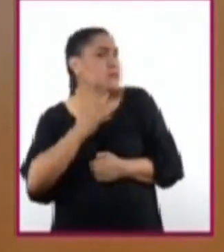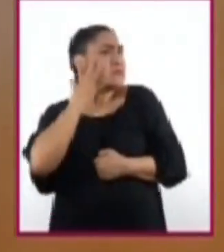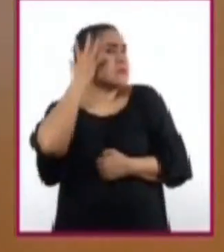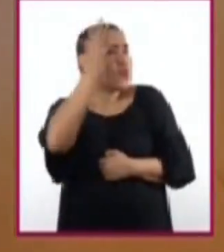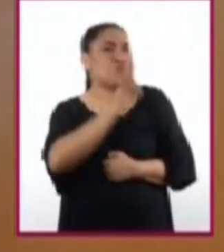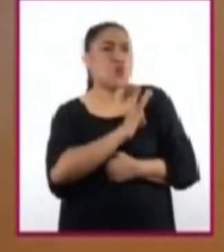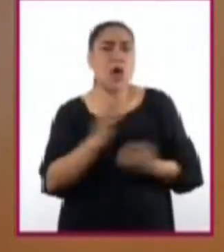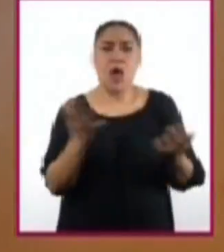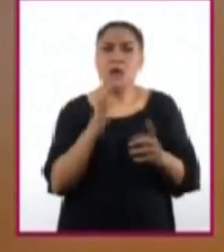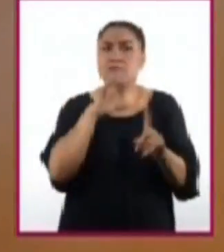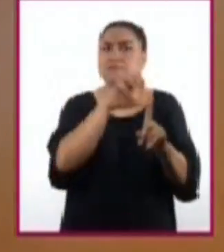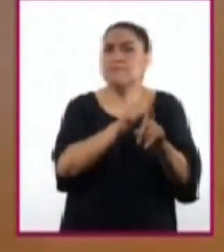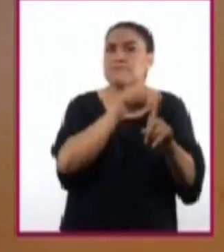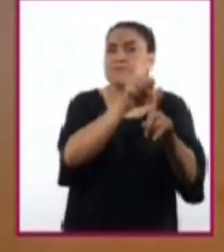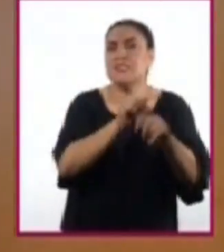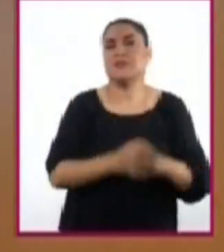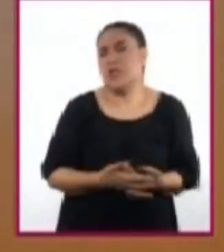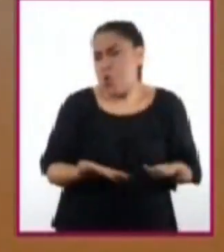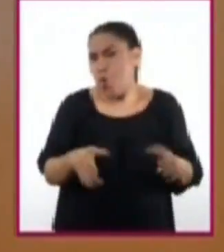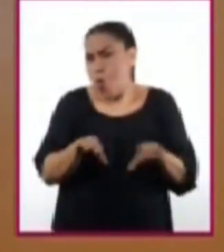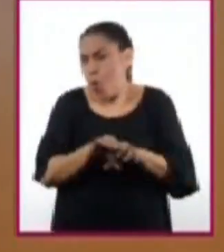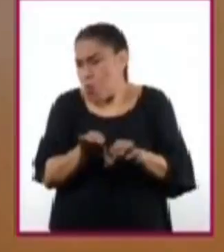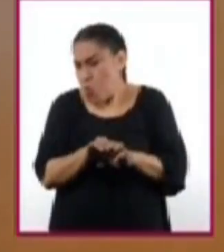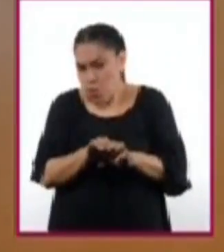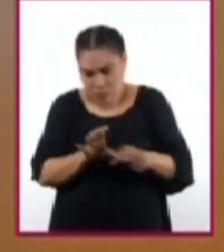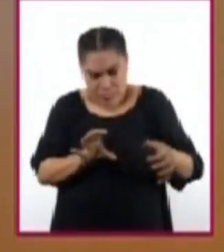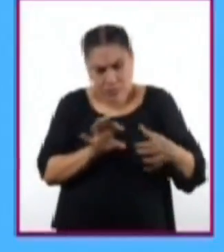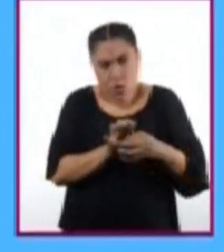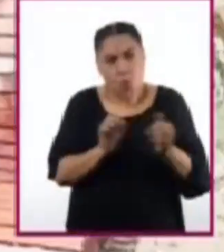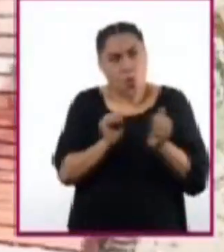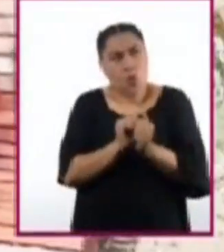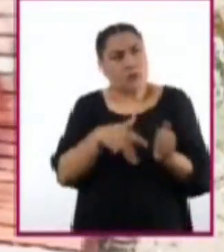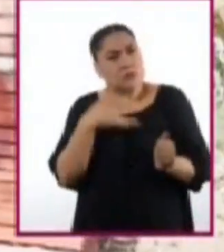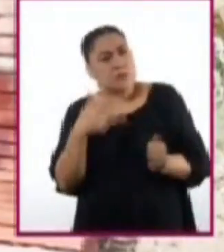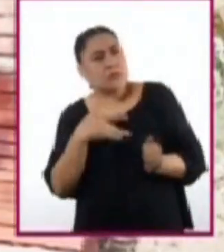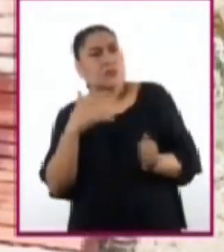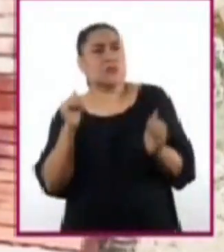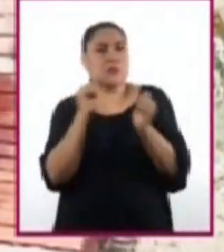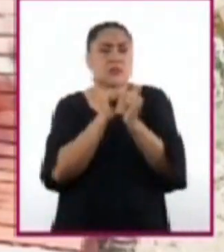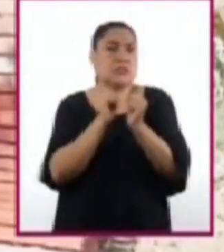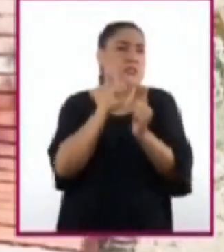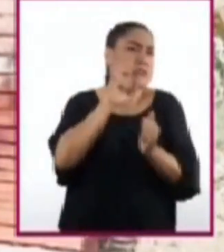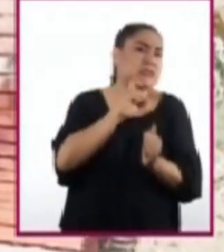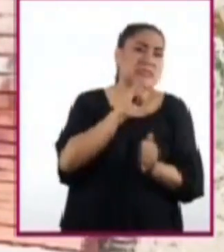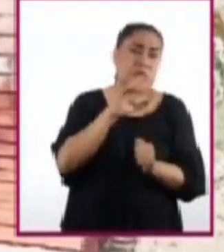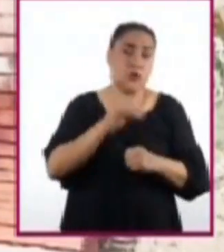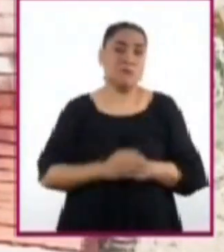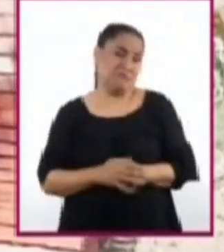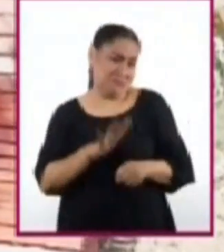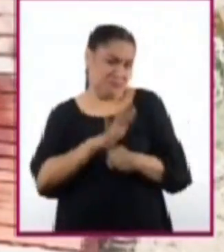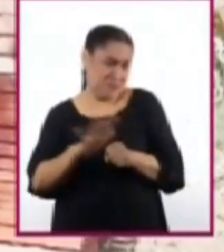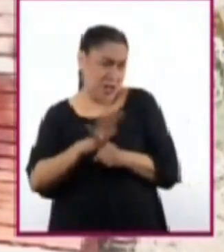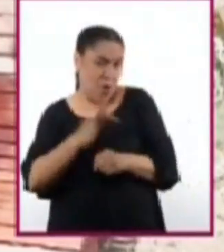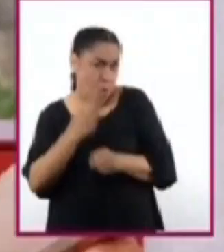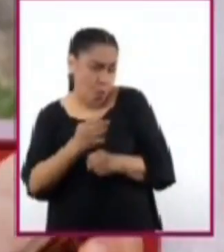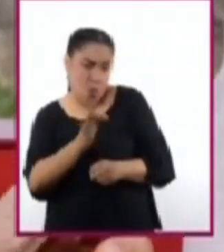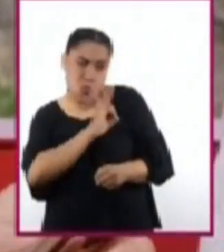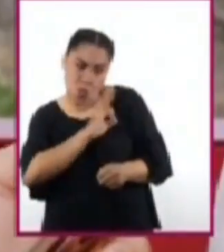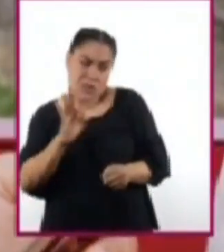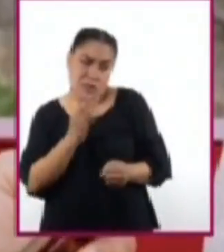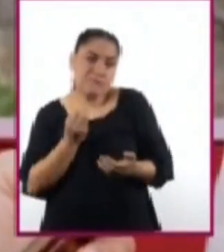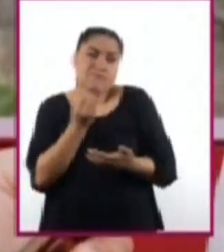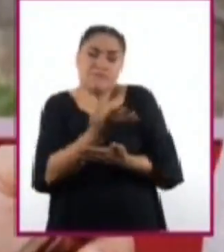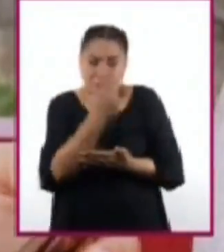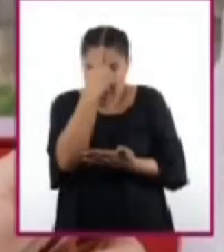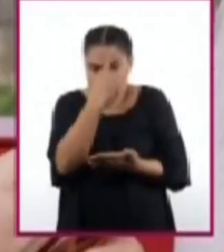mis metas? ¿Cómo incluyo lo relacionado con mi sexualidad? Actualmente tienes herramientas con las que puedes elaborar tu